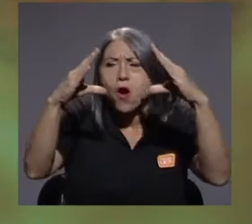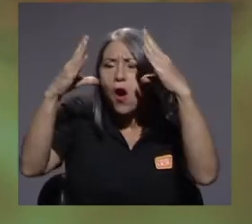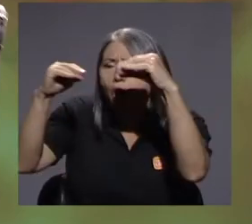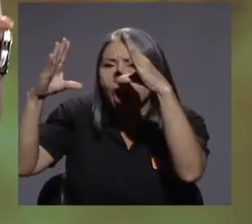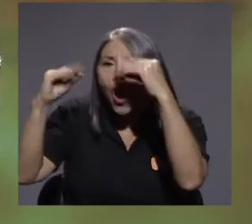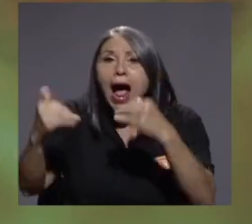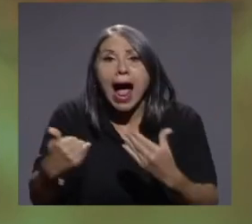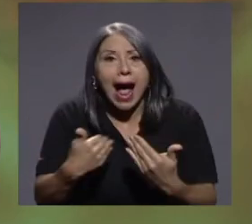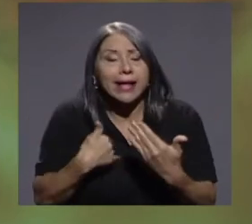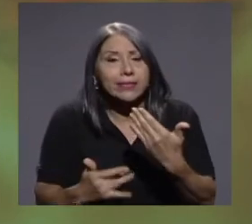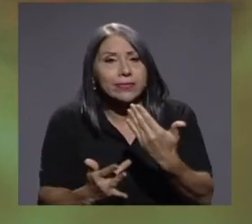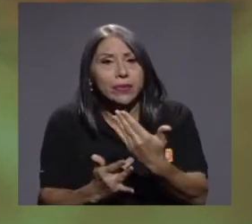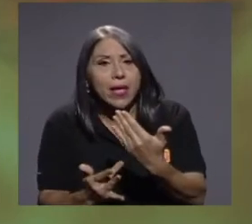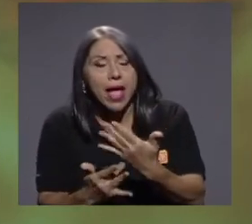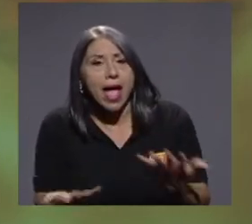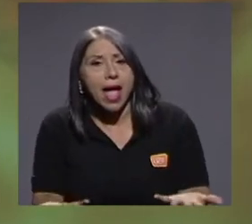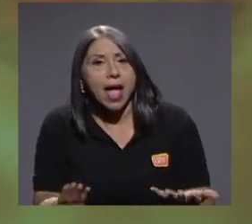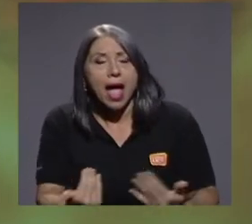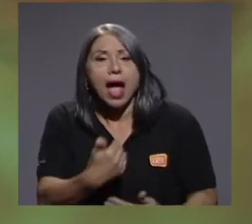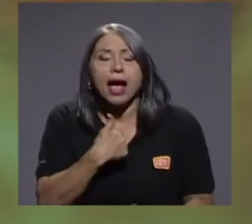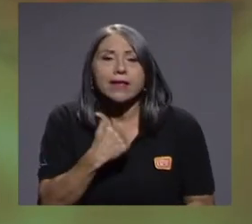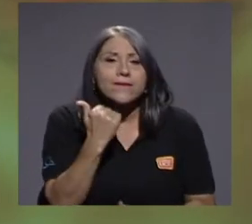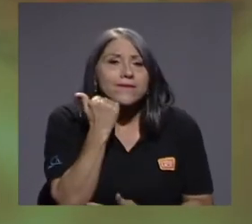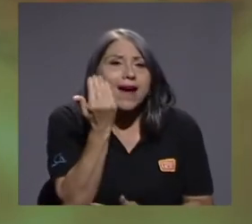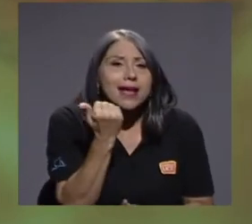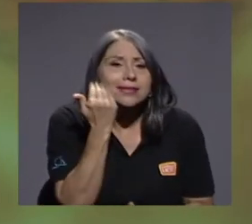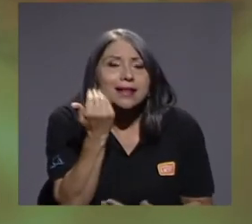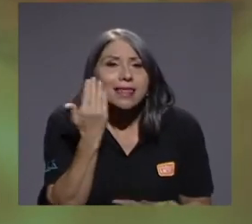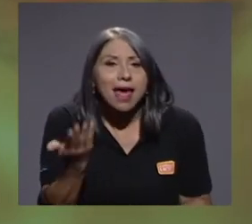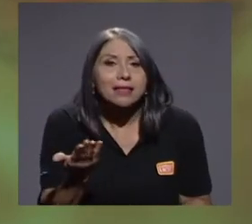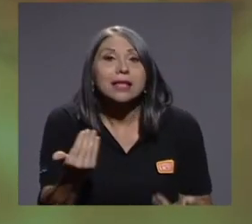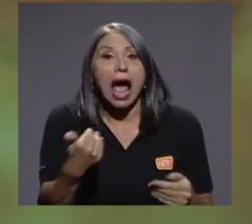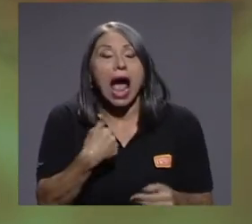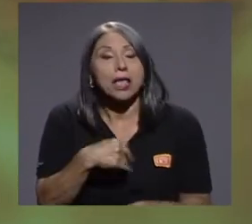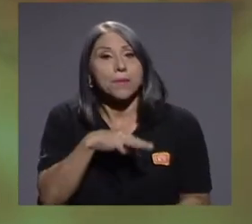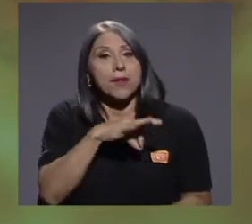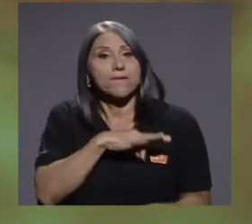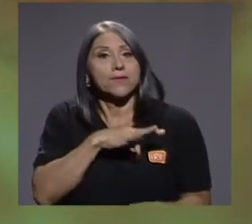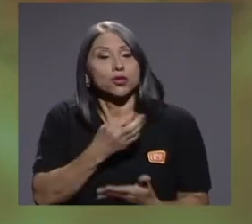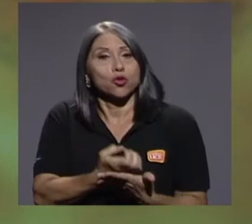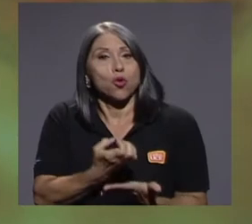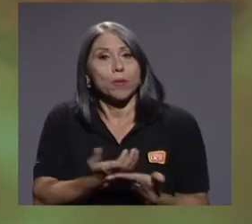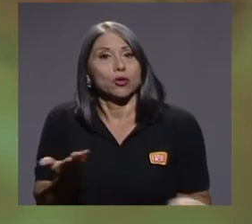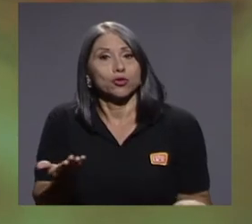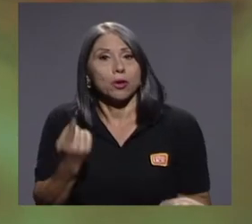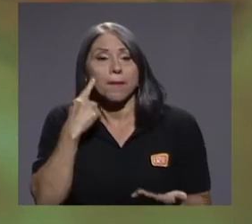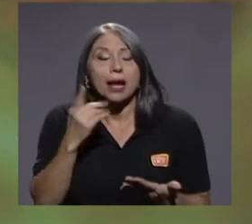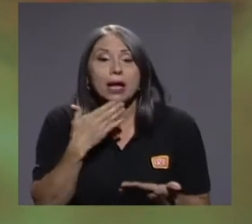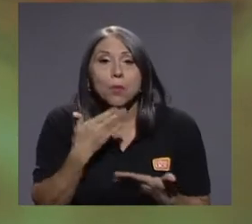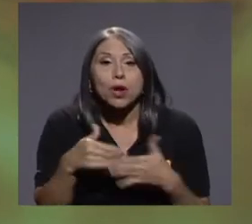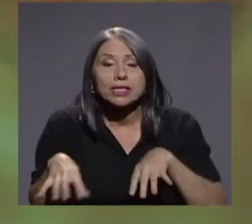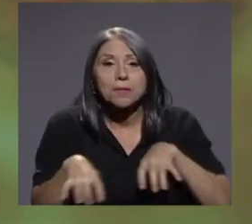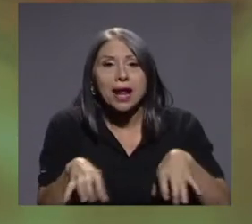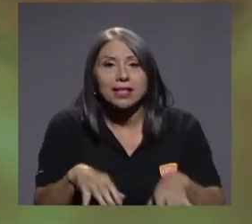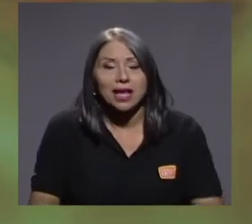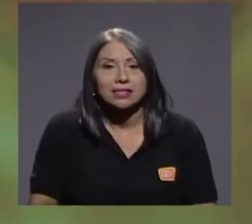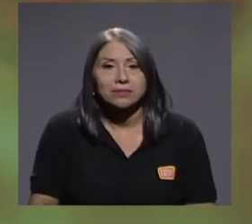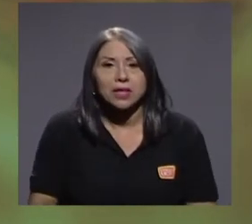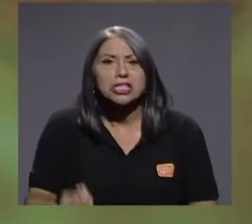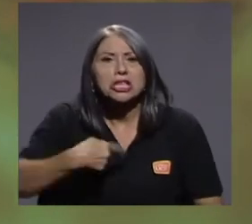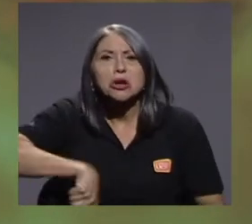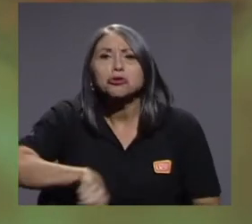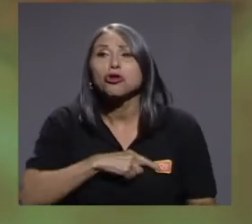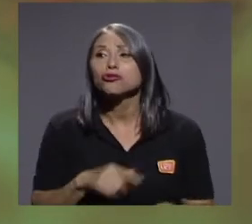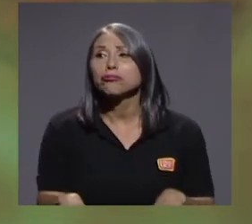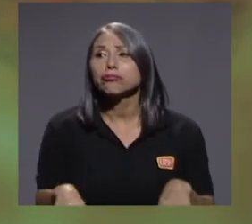hay tecnología, hay facilidades, hay incluso incentivos económicos para adoptar buenas prácticas. Cuando no lo hacemos es